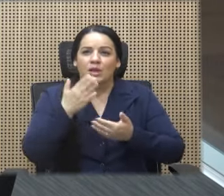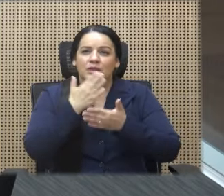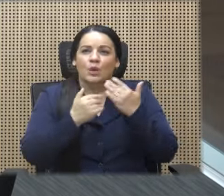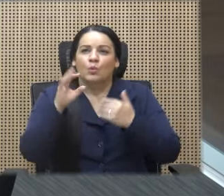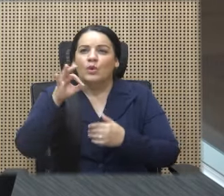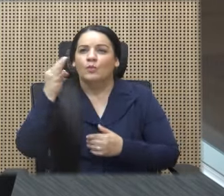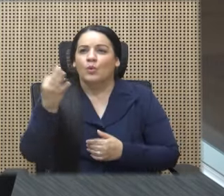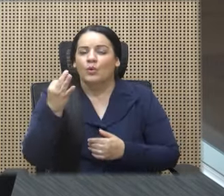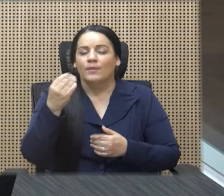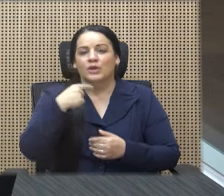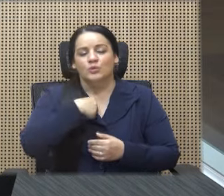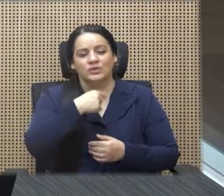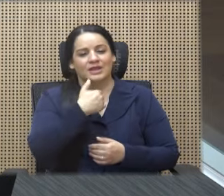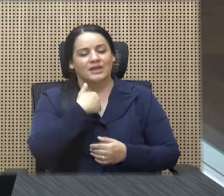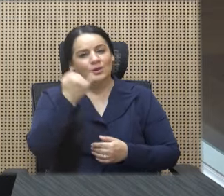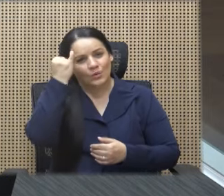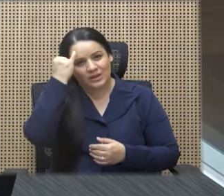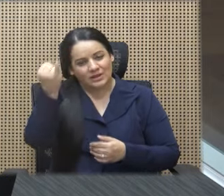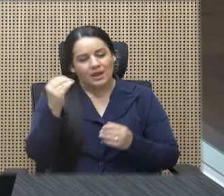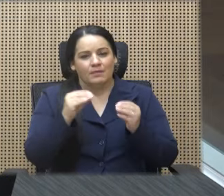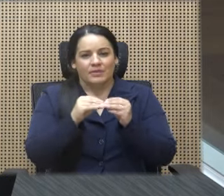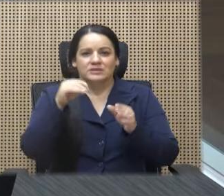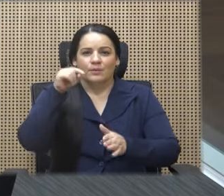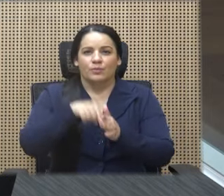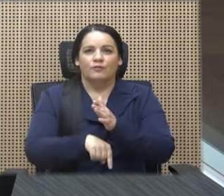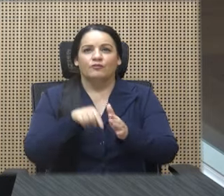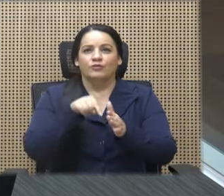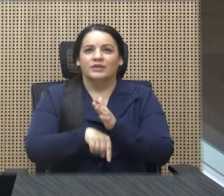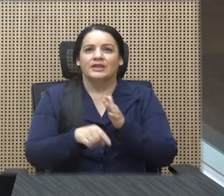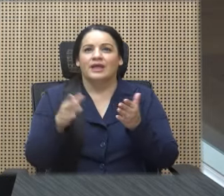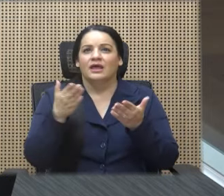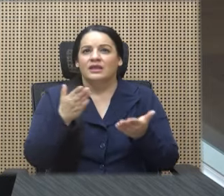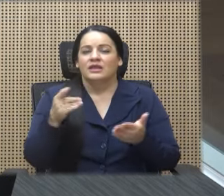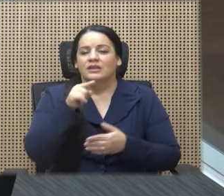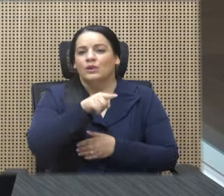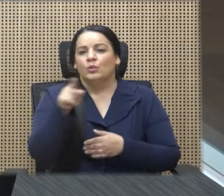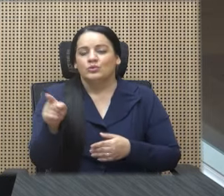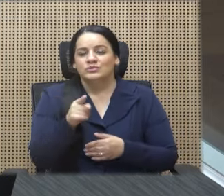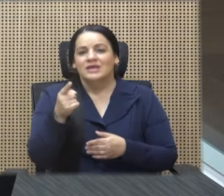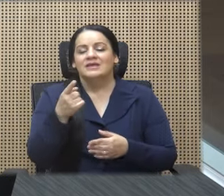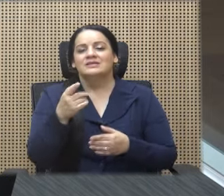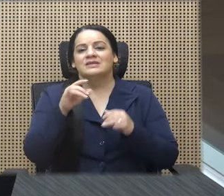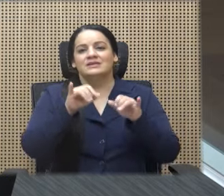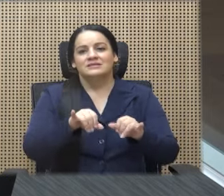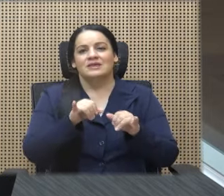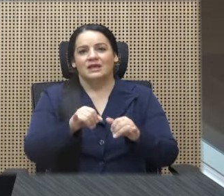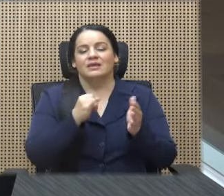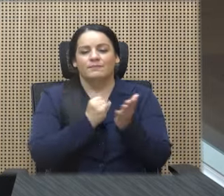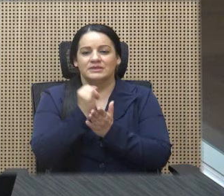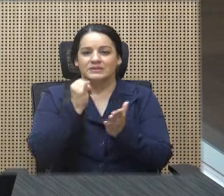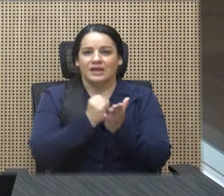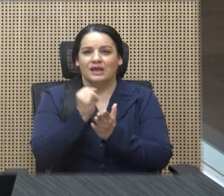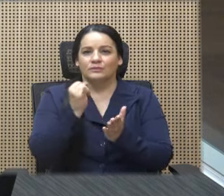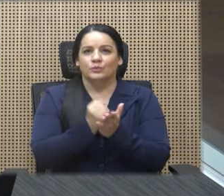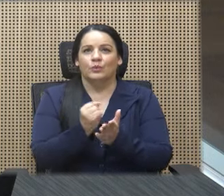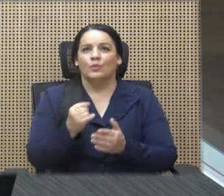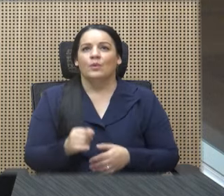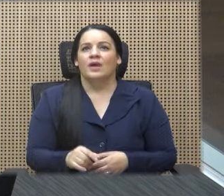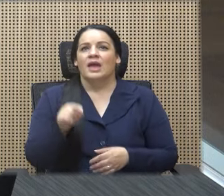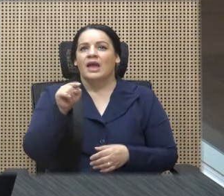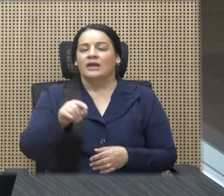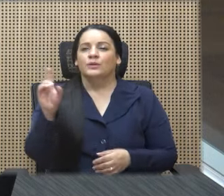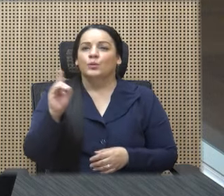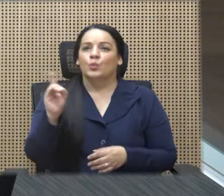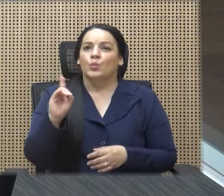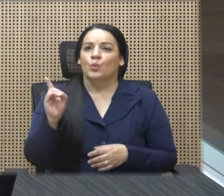darme una idea un poco más a profundidad de lo que ustedes están digamos que investigando y ahí es donde